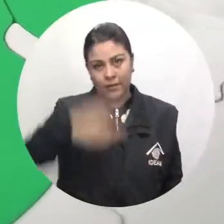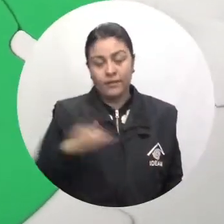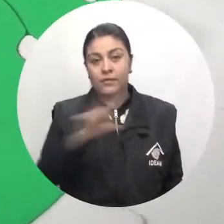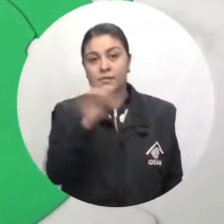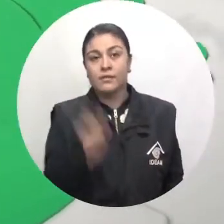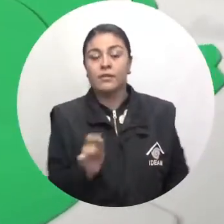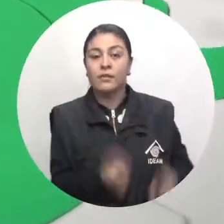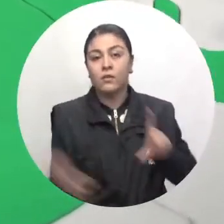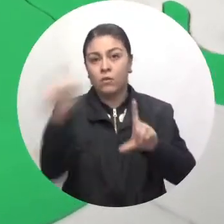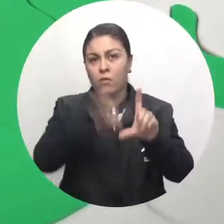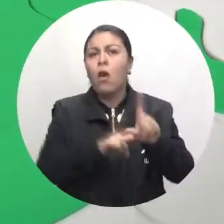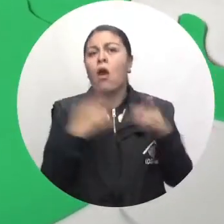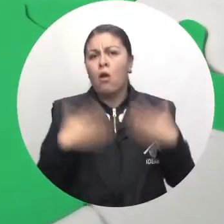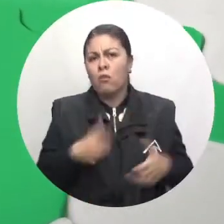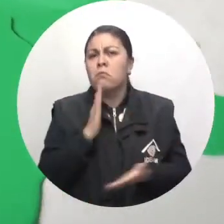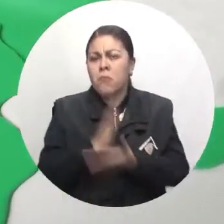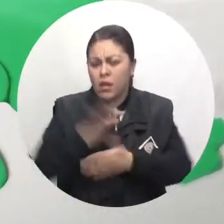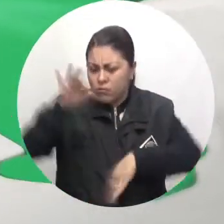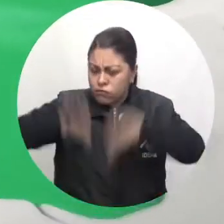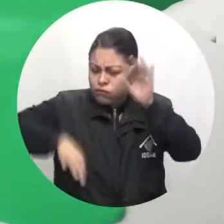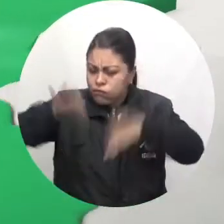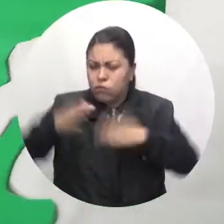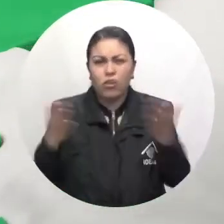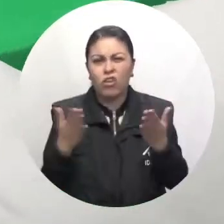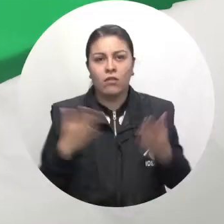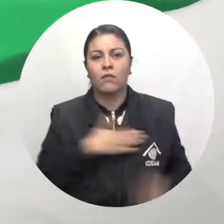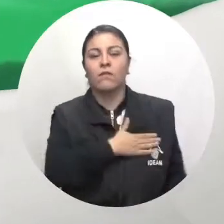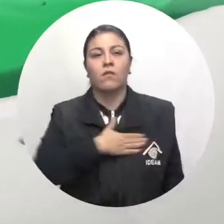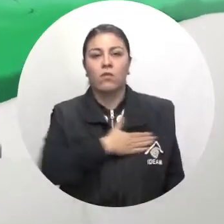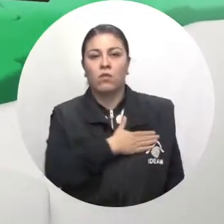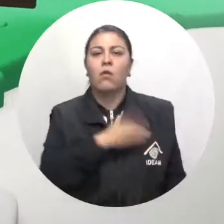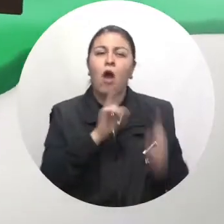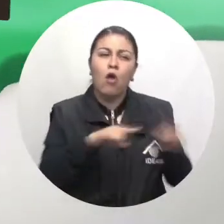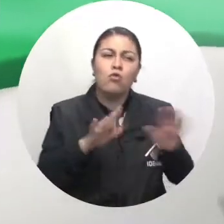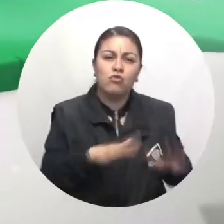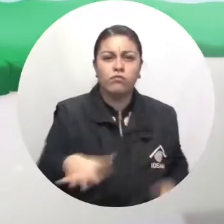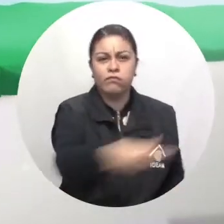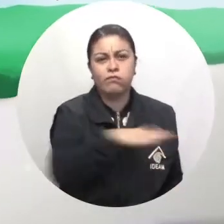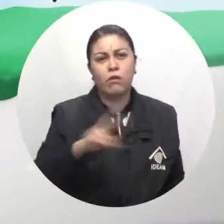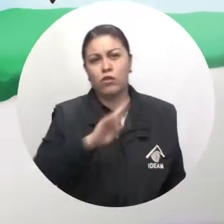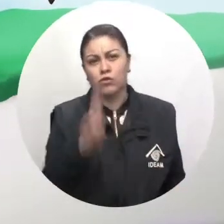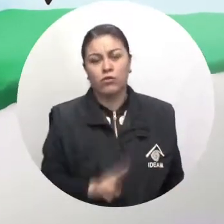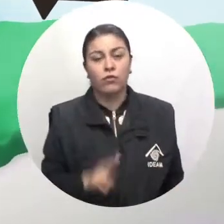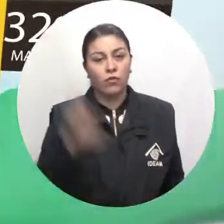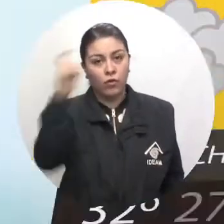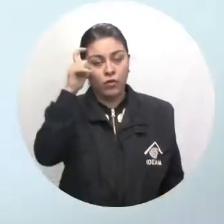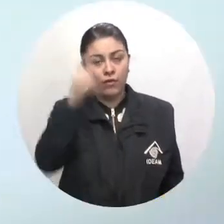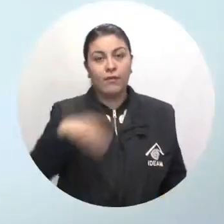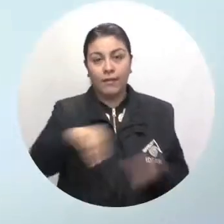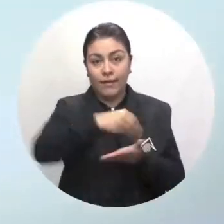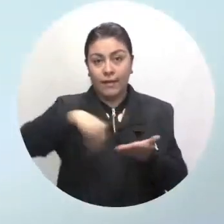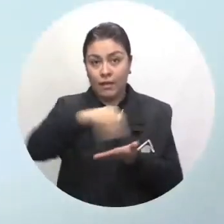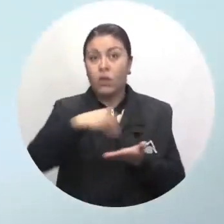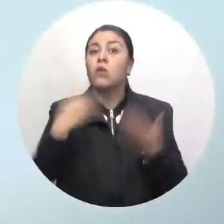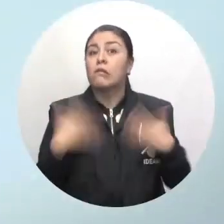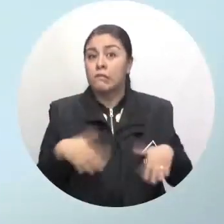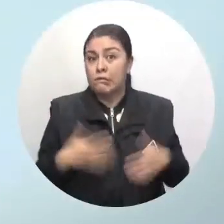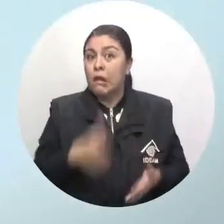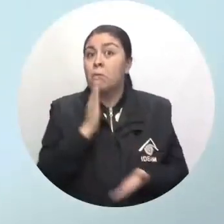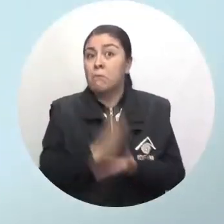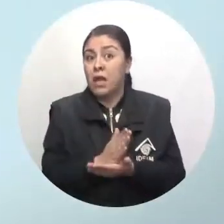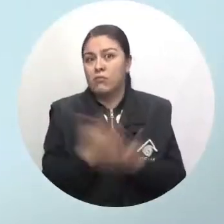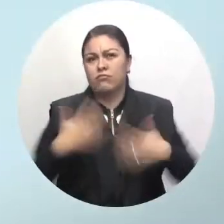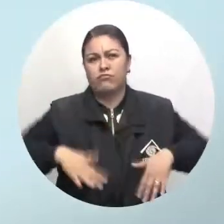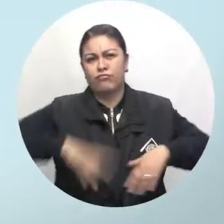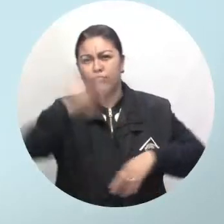Cesar y La Guajira, con lloviznas en sectores de Bolívar, áreas sectorizadas de Sucre, Córdoba y Atlántico, con alta probabilidad de